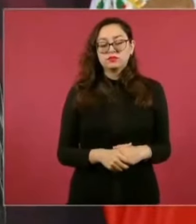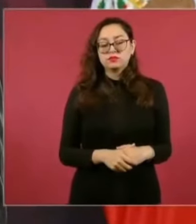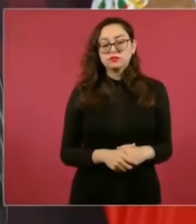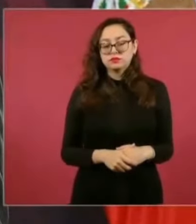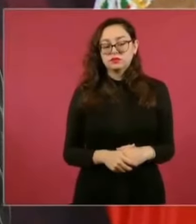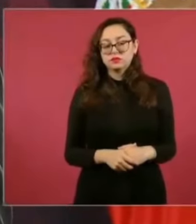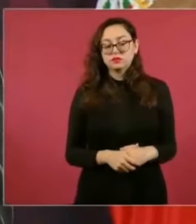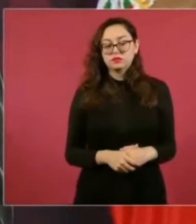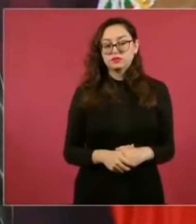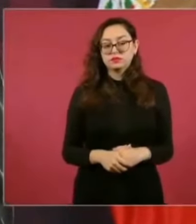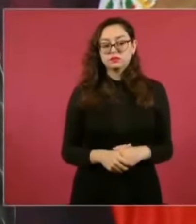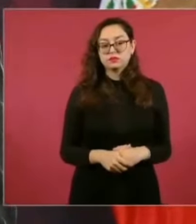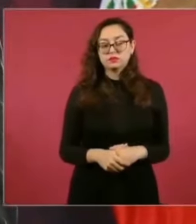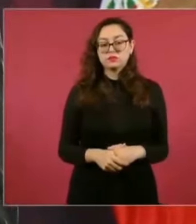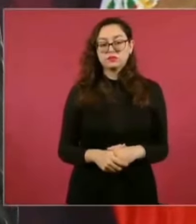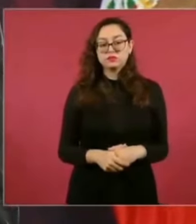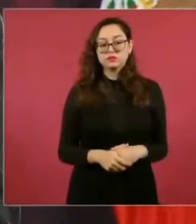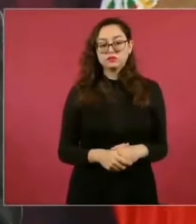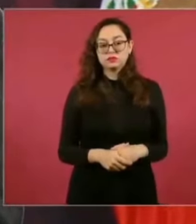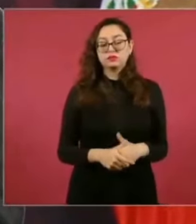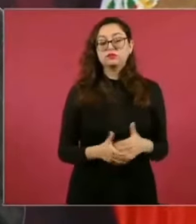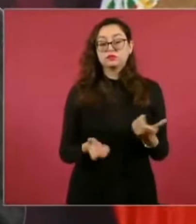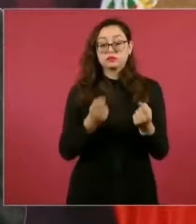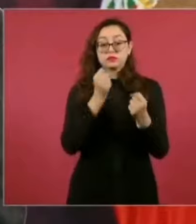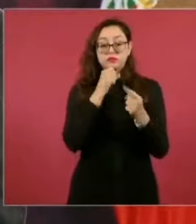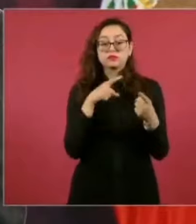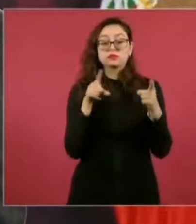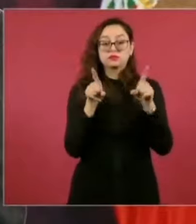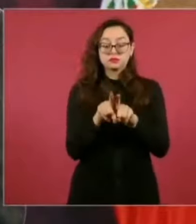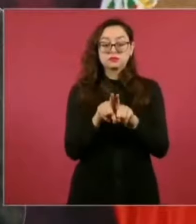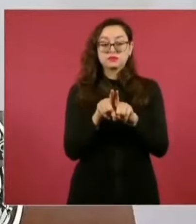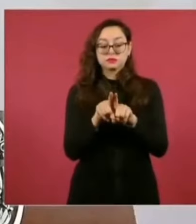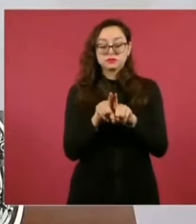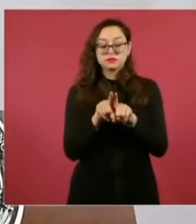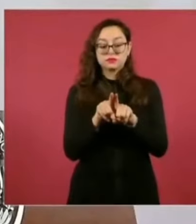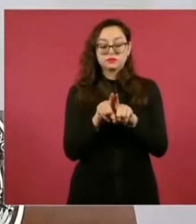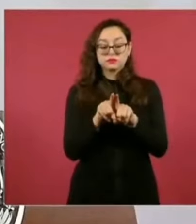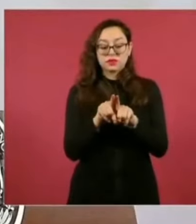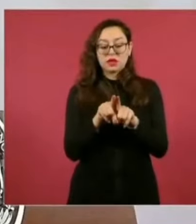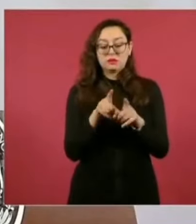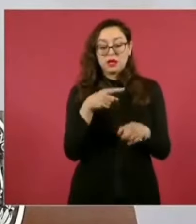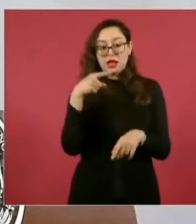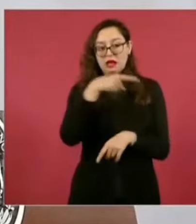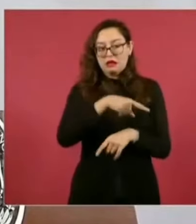Y en toda la campaña de lectura,